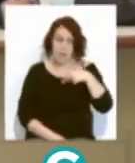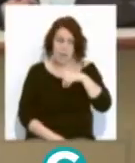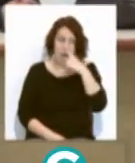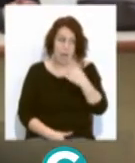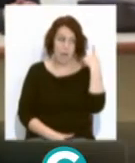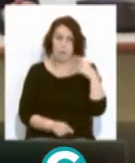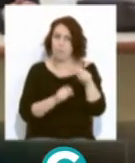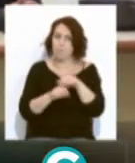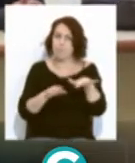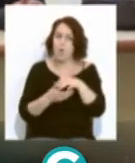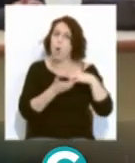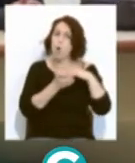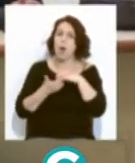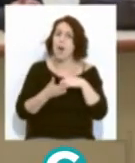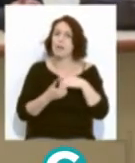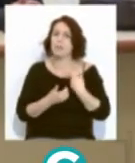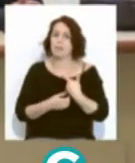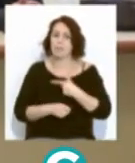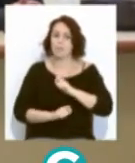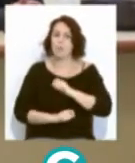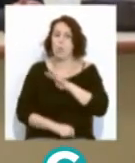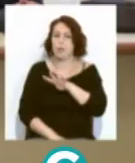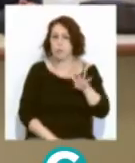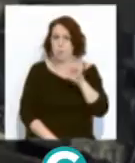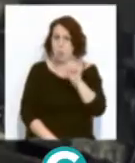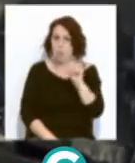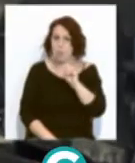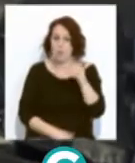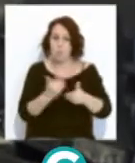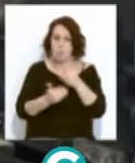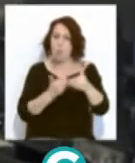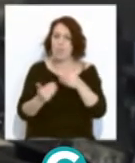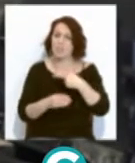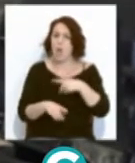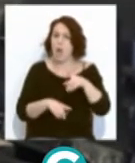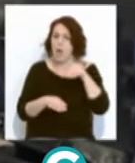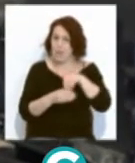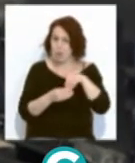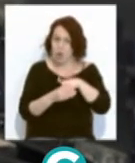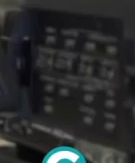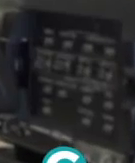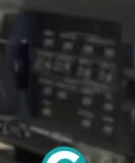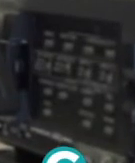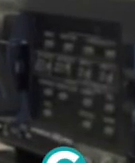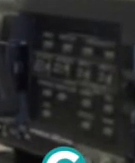año en el que UGT ha obtenido el 44% de los procesos electorales en la provincia.